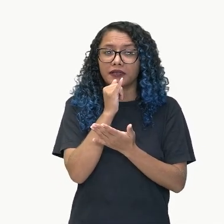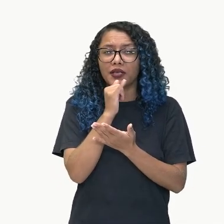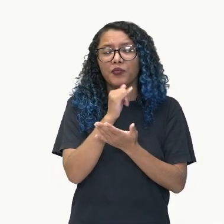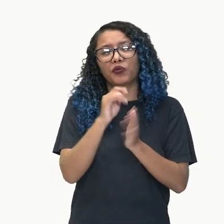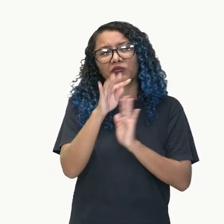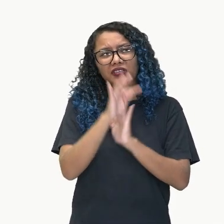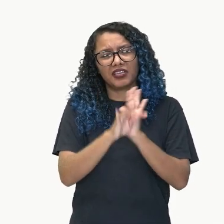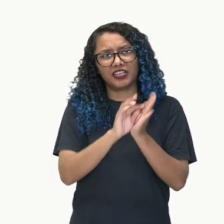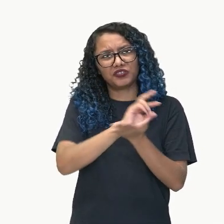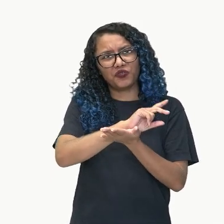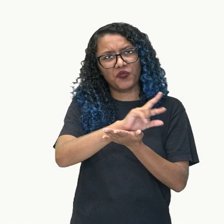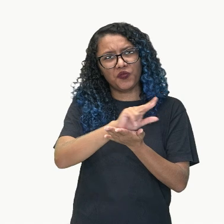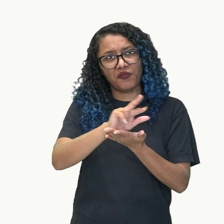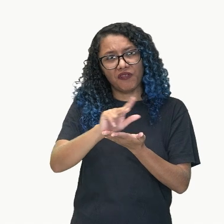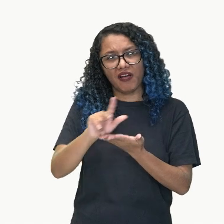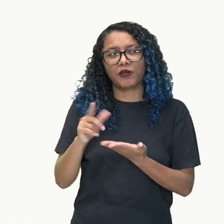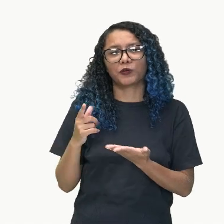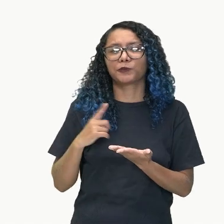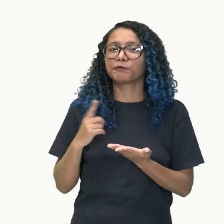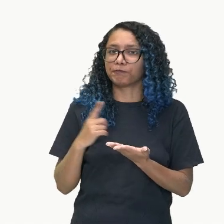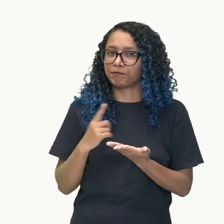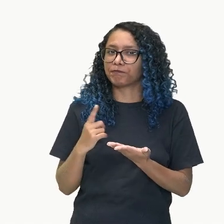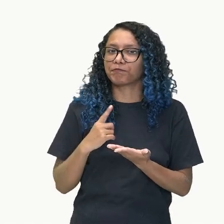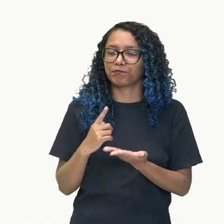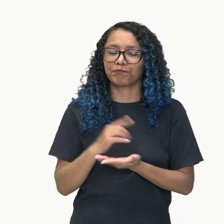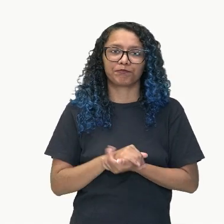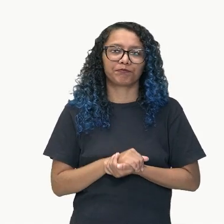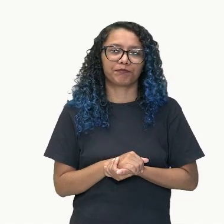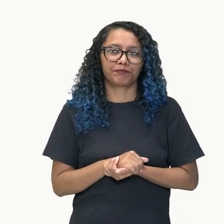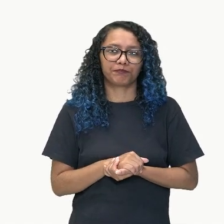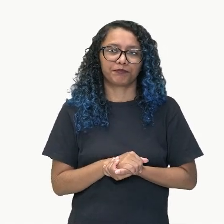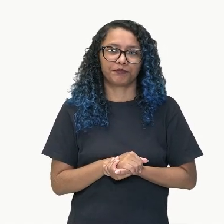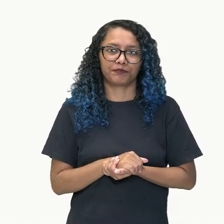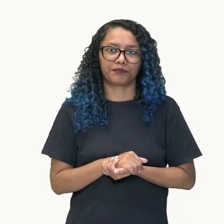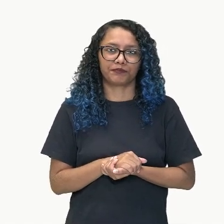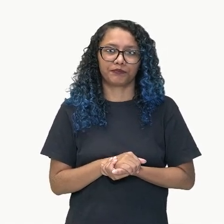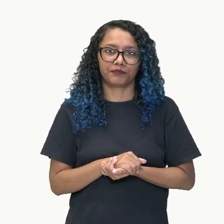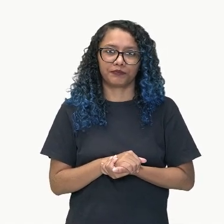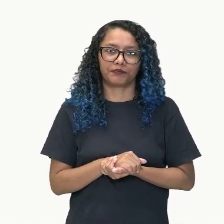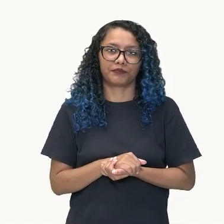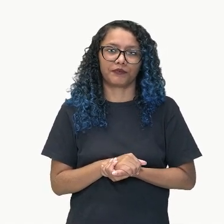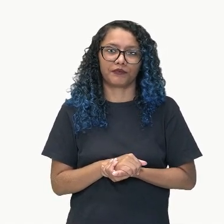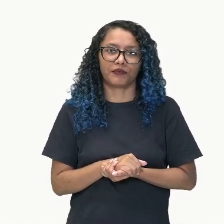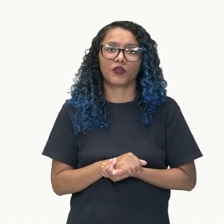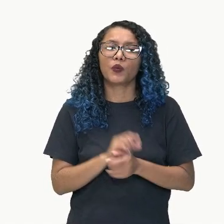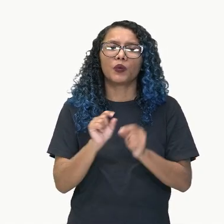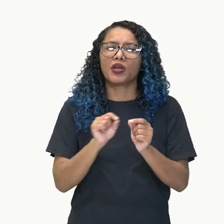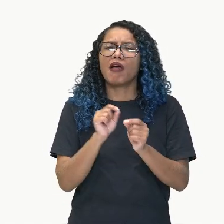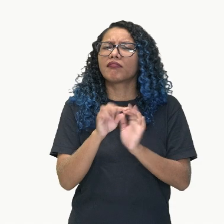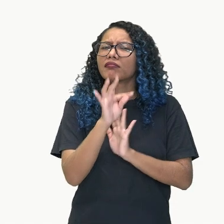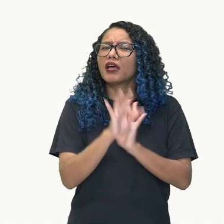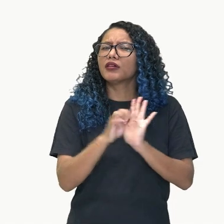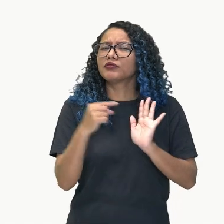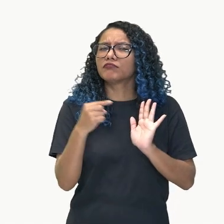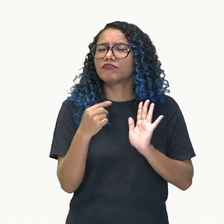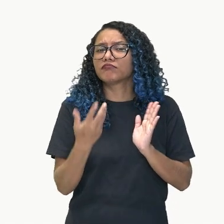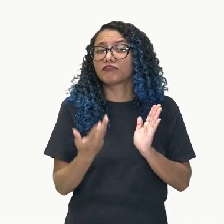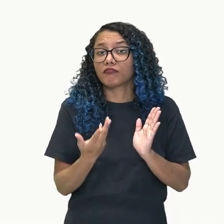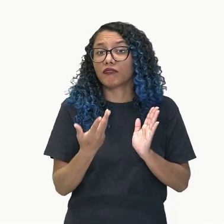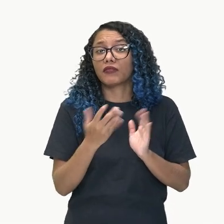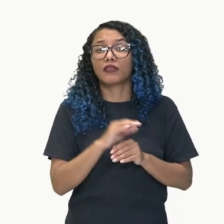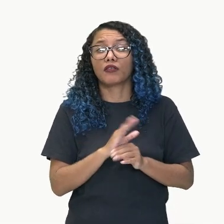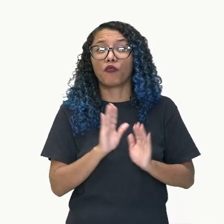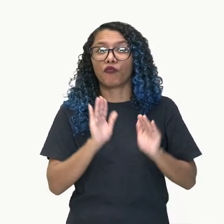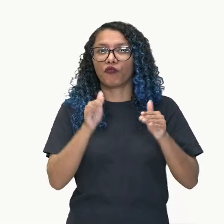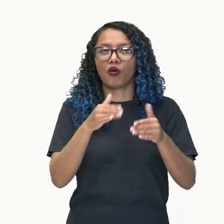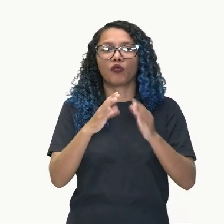de textos existentes. Entonces, texto, todo aquello que tiene una intención comunicativa.